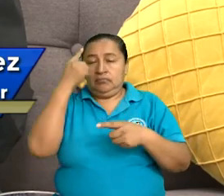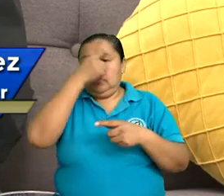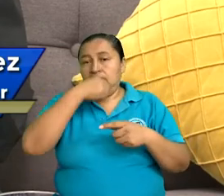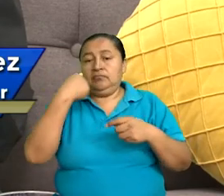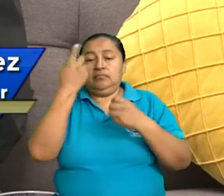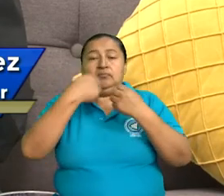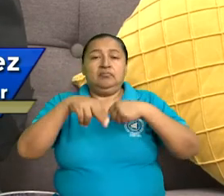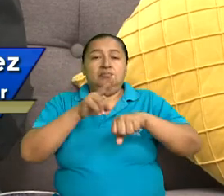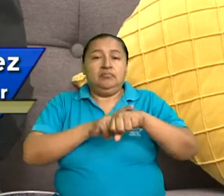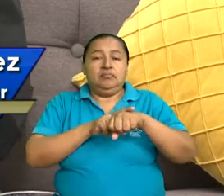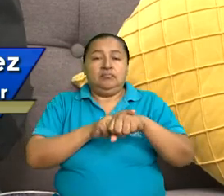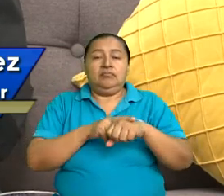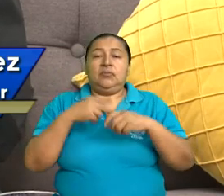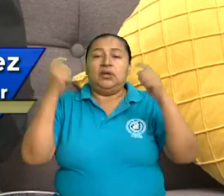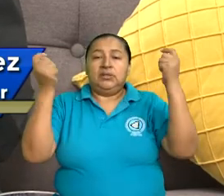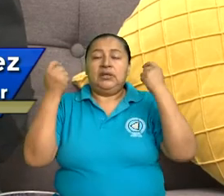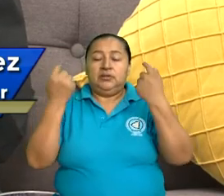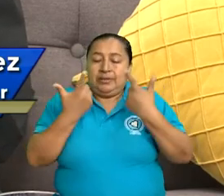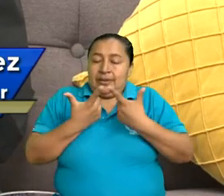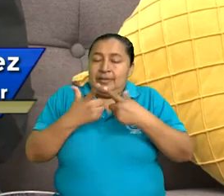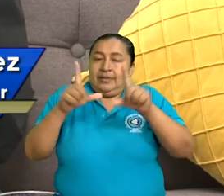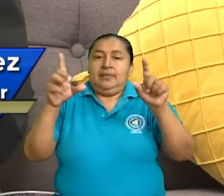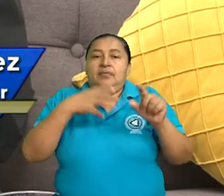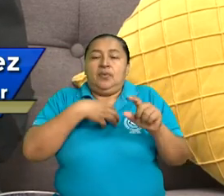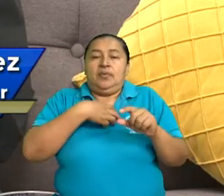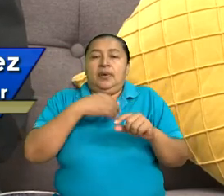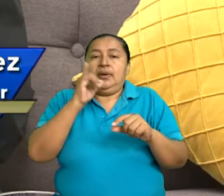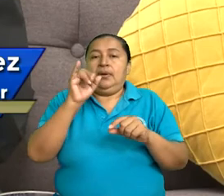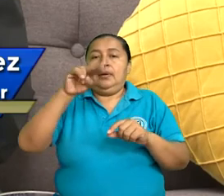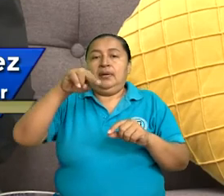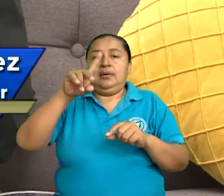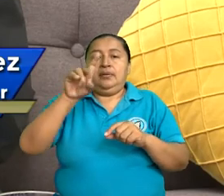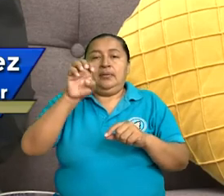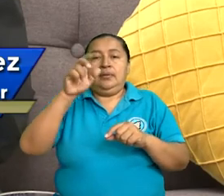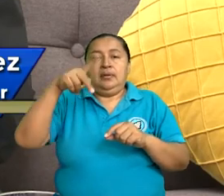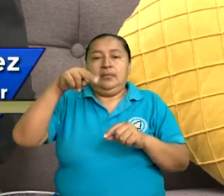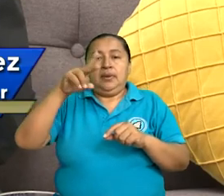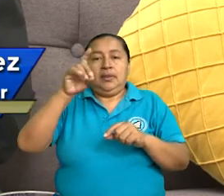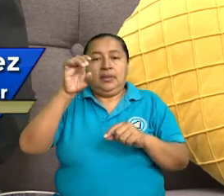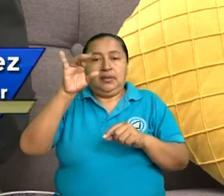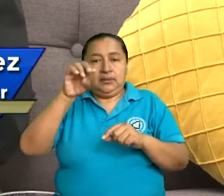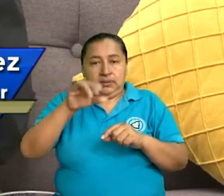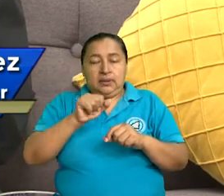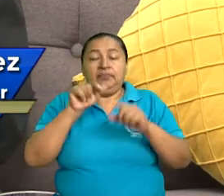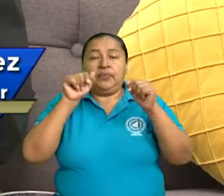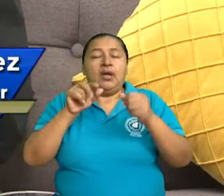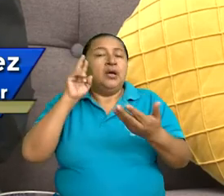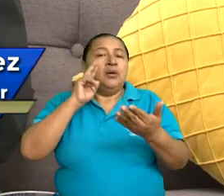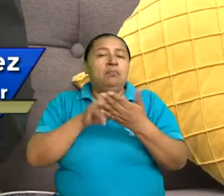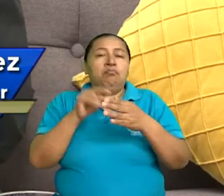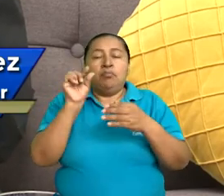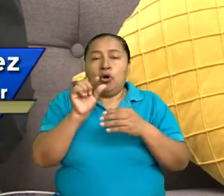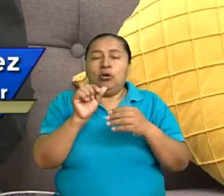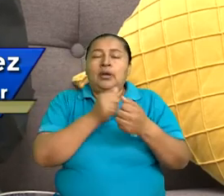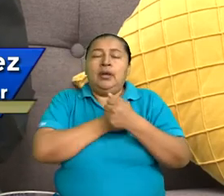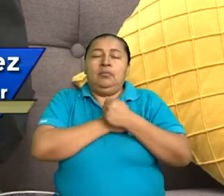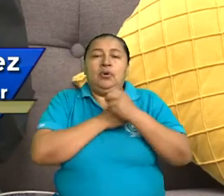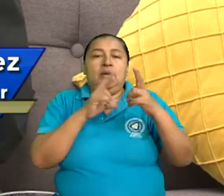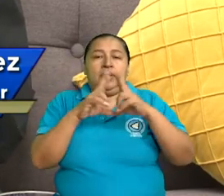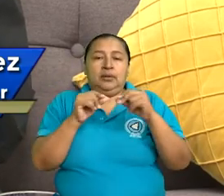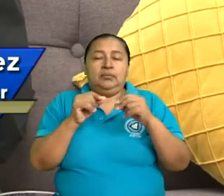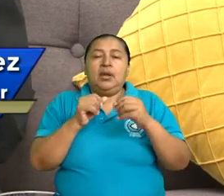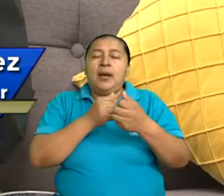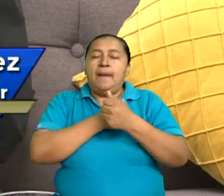nacional, de celebración de la independencia. Creo que parte del amor a Nicaragua es amar nuestras leyes,